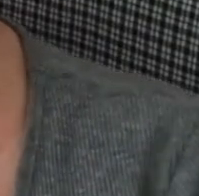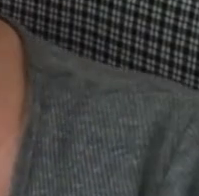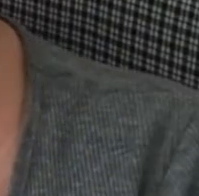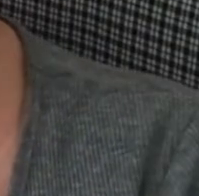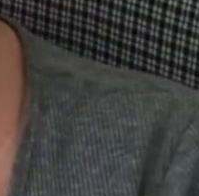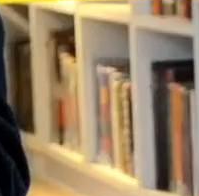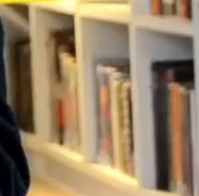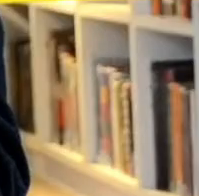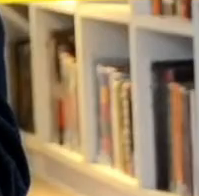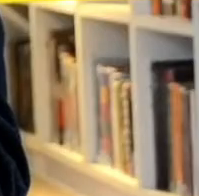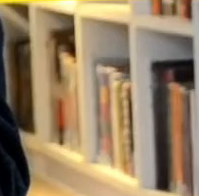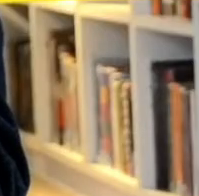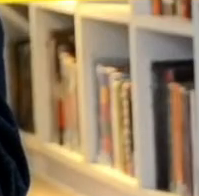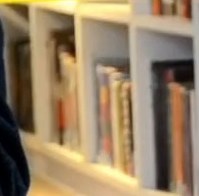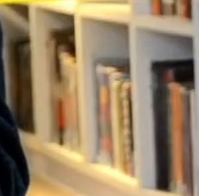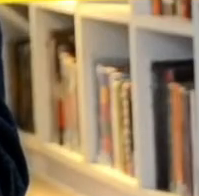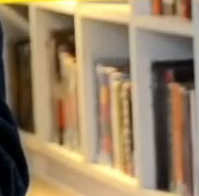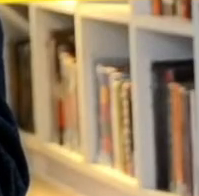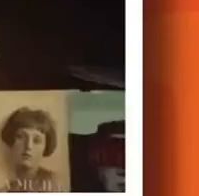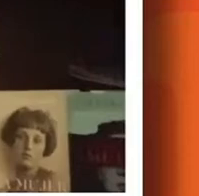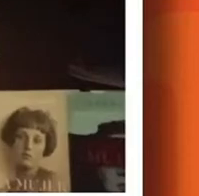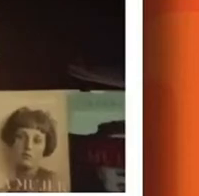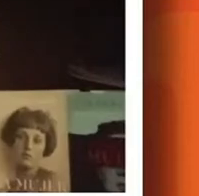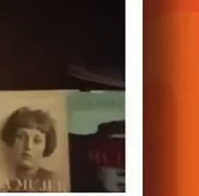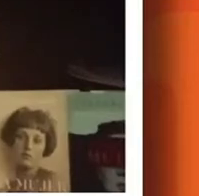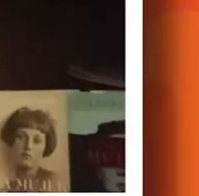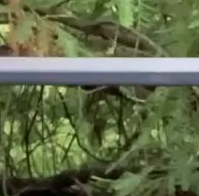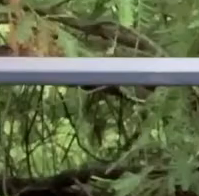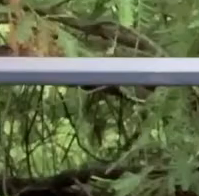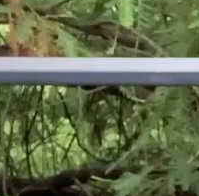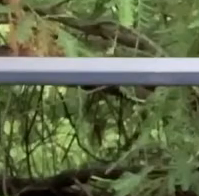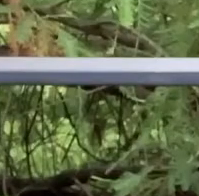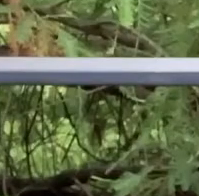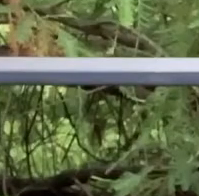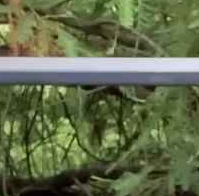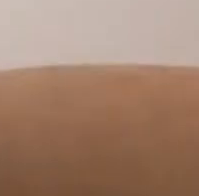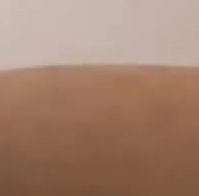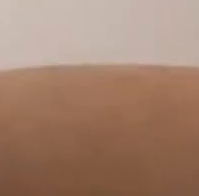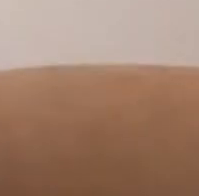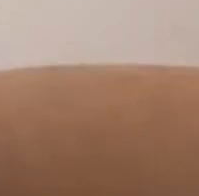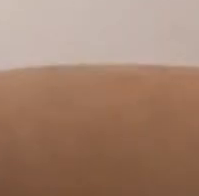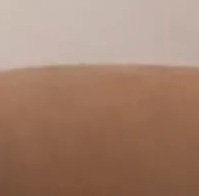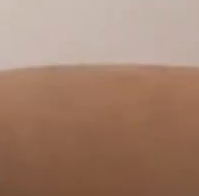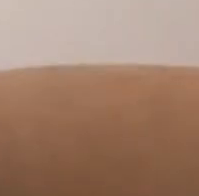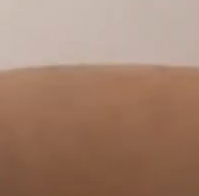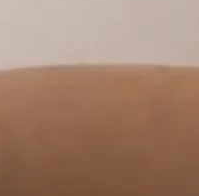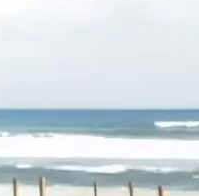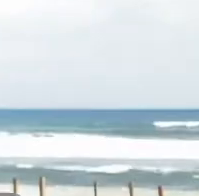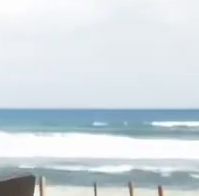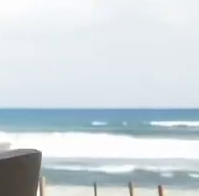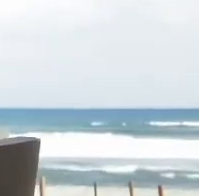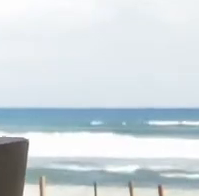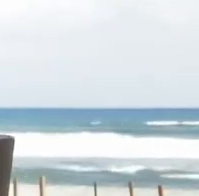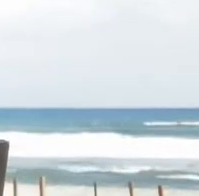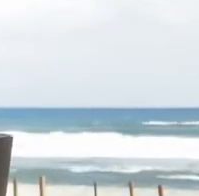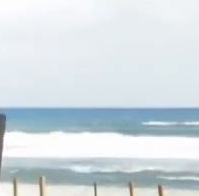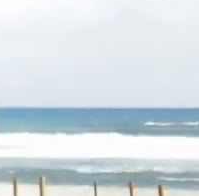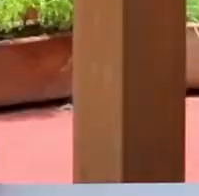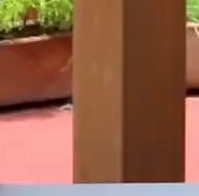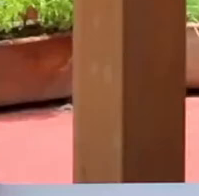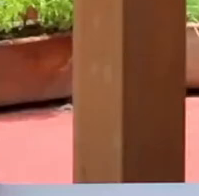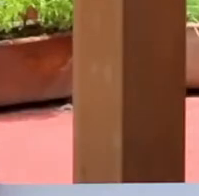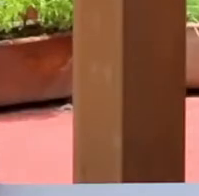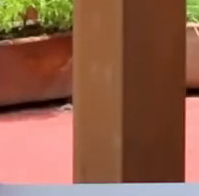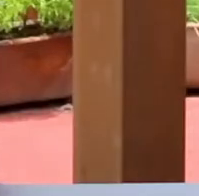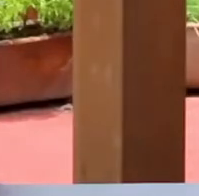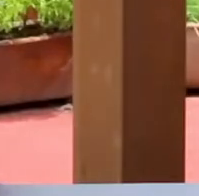donde reconocidas escritoras y escritores contemporáneos comparten fragmentos de su trabajo literario. No te lo pierdas, esta noche